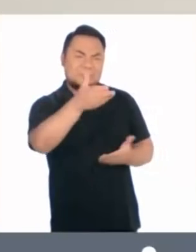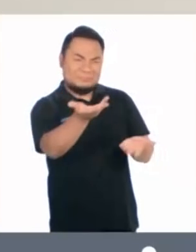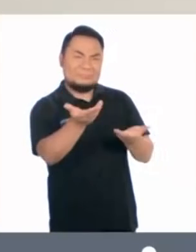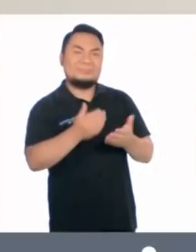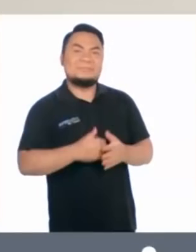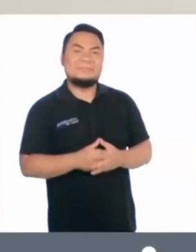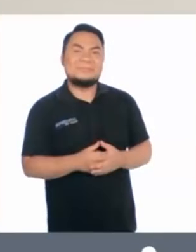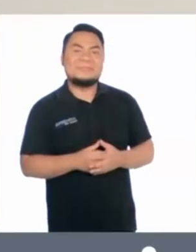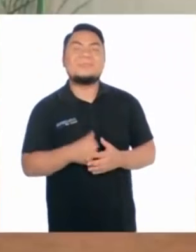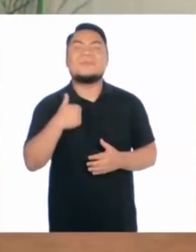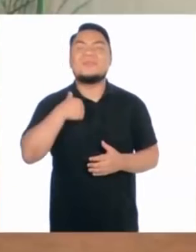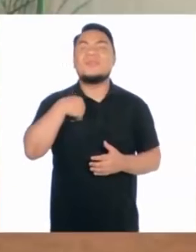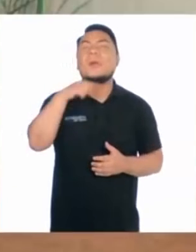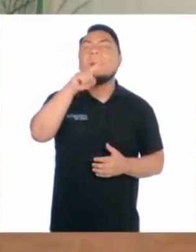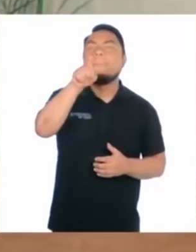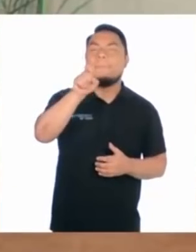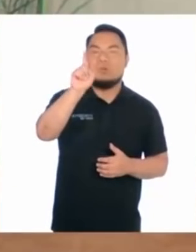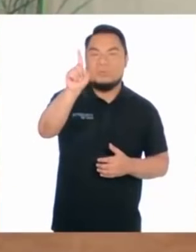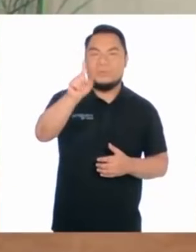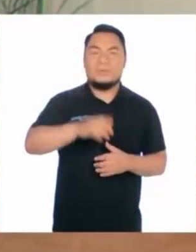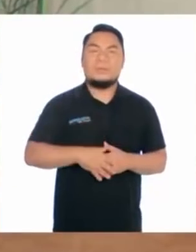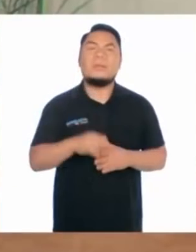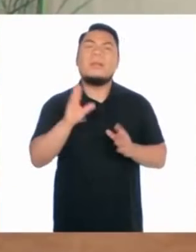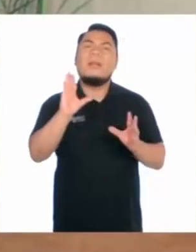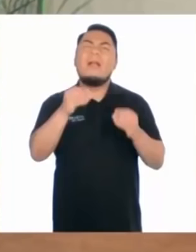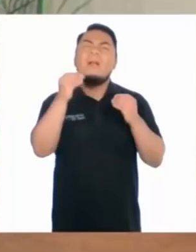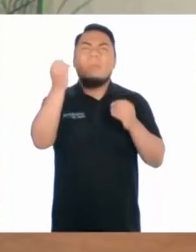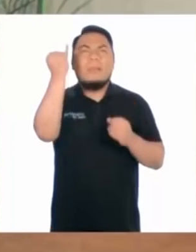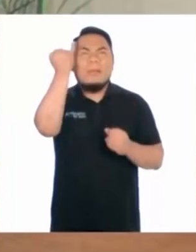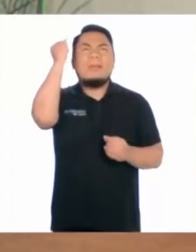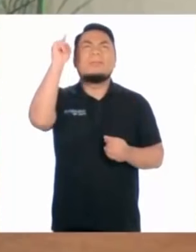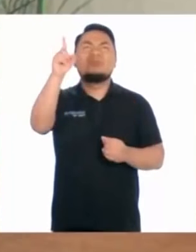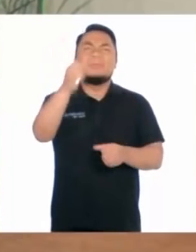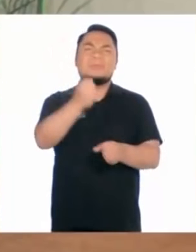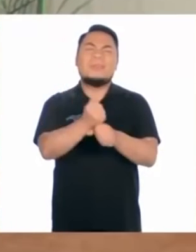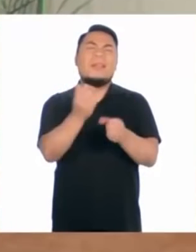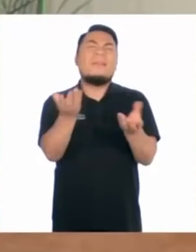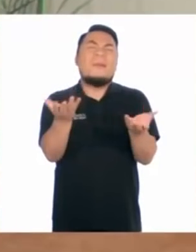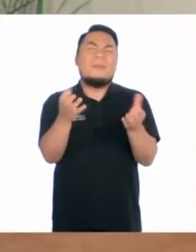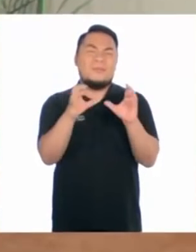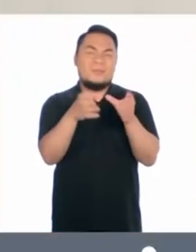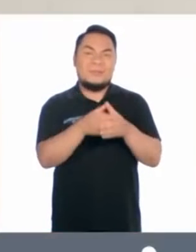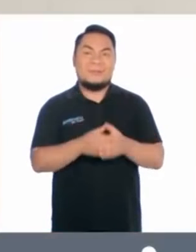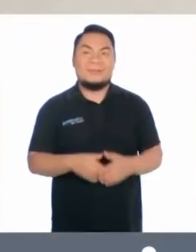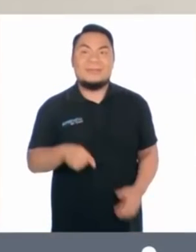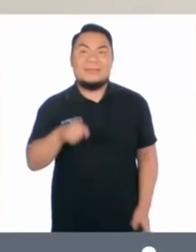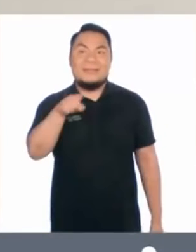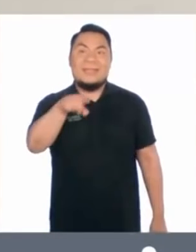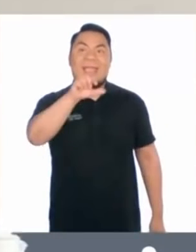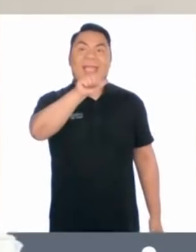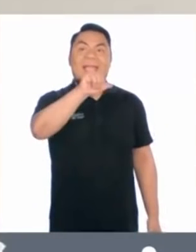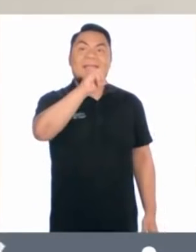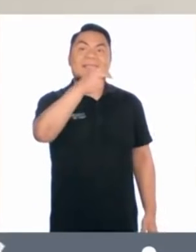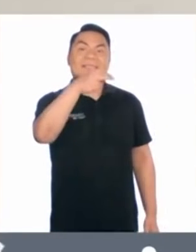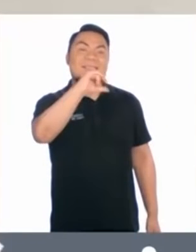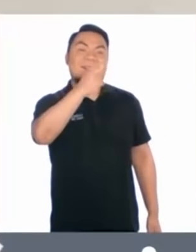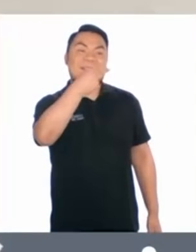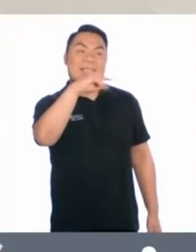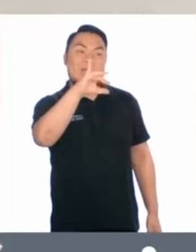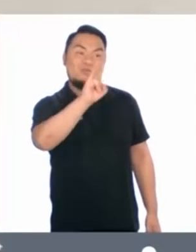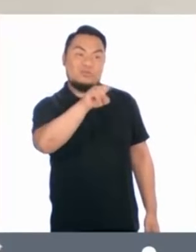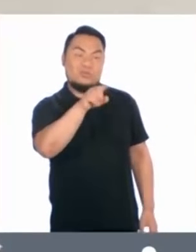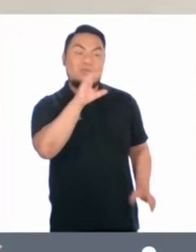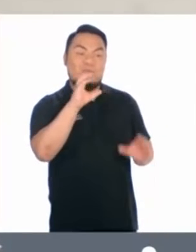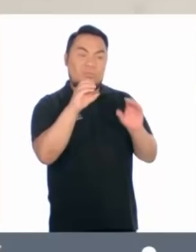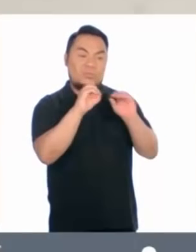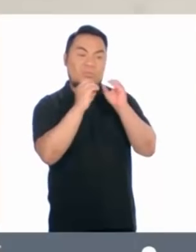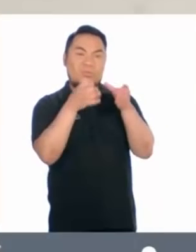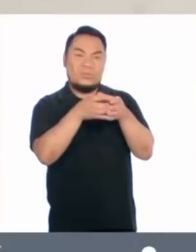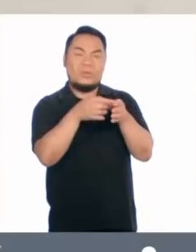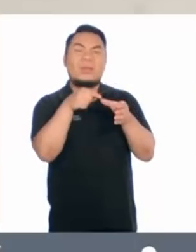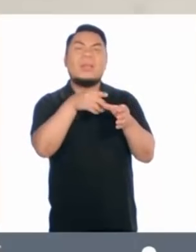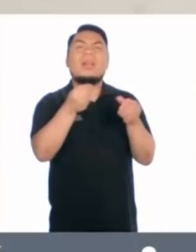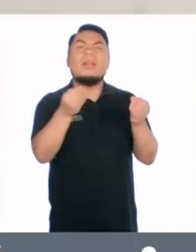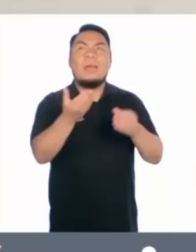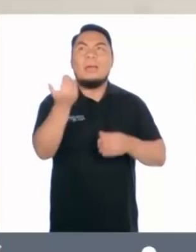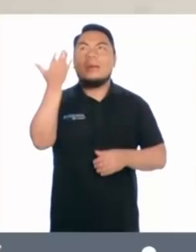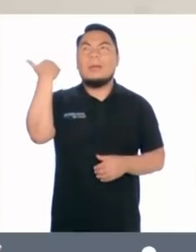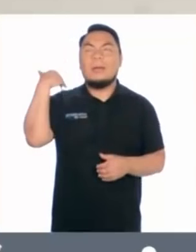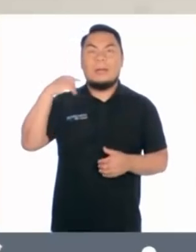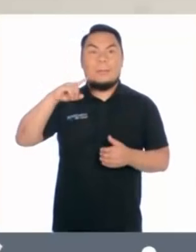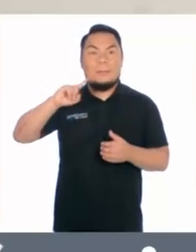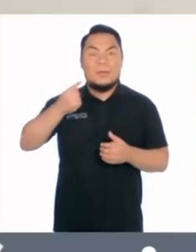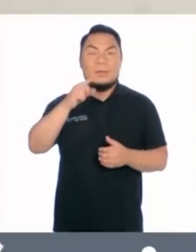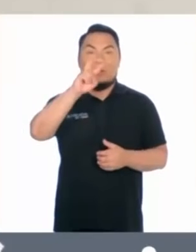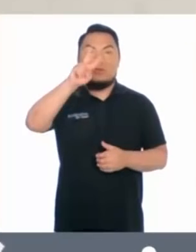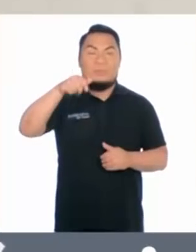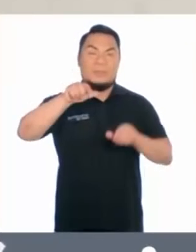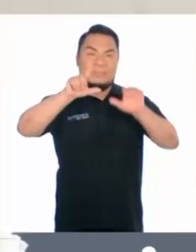sí! Yo tengo una. ¿Cómo nació tu emprendimiento? Aguillancho, merchandising solidario, se creó en el